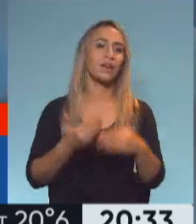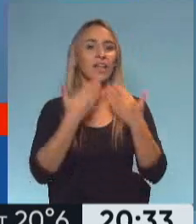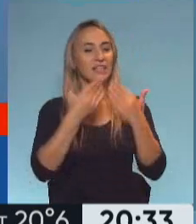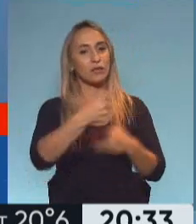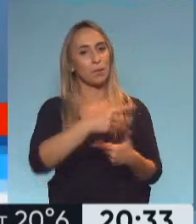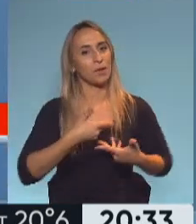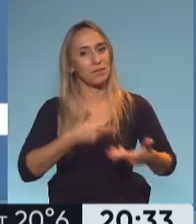invitación la seguiremos obviamente